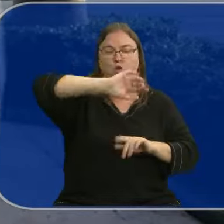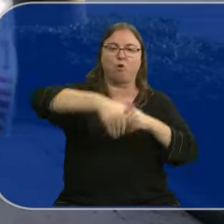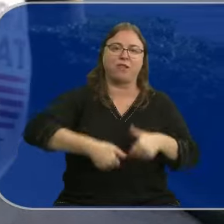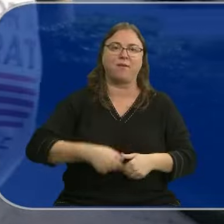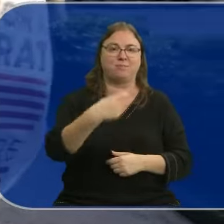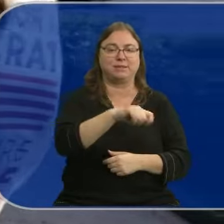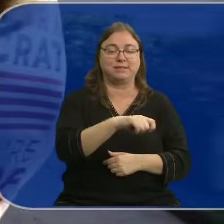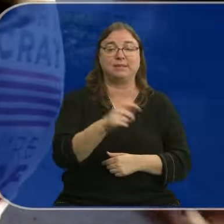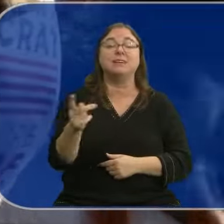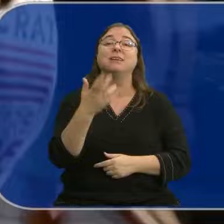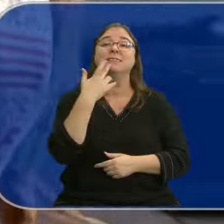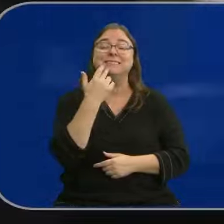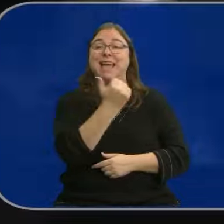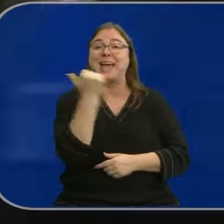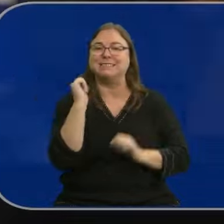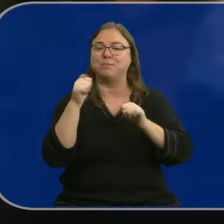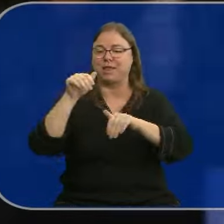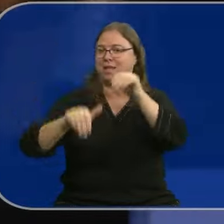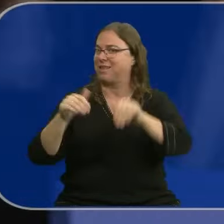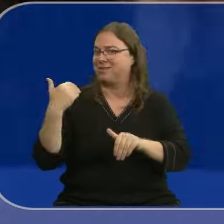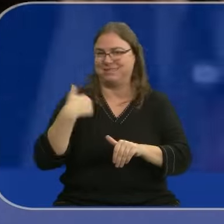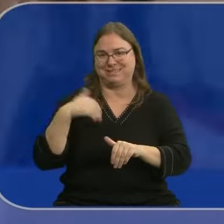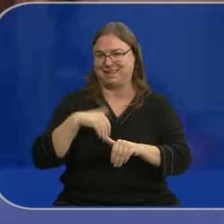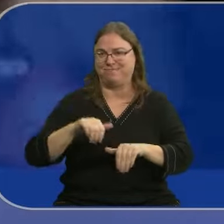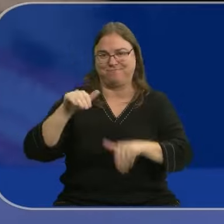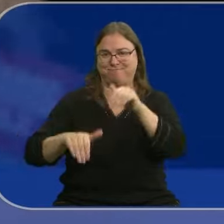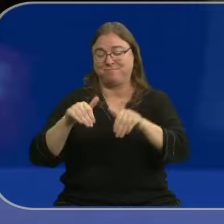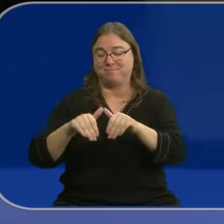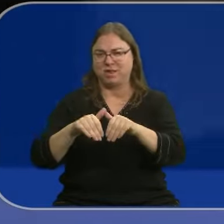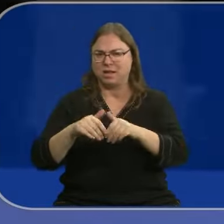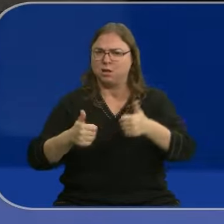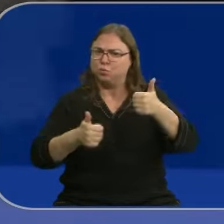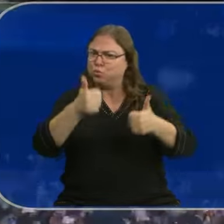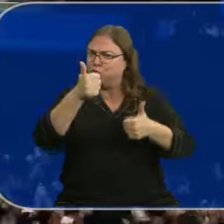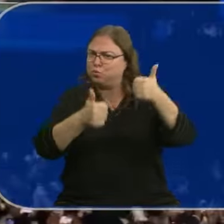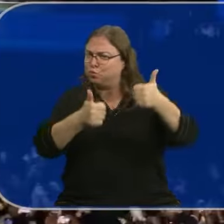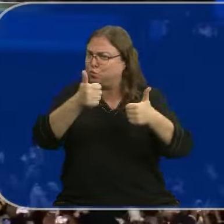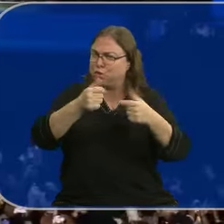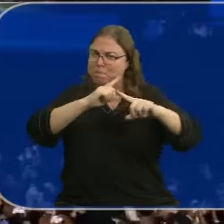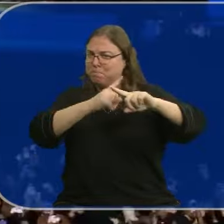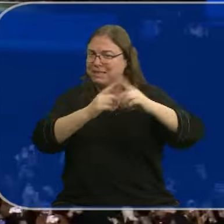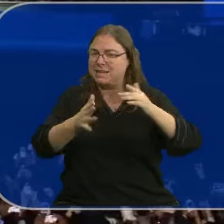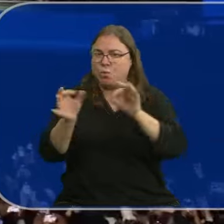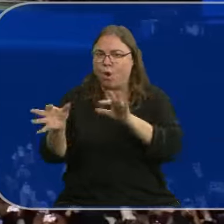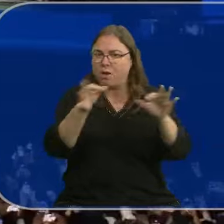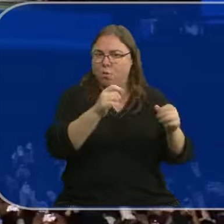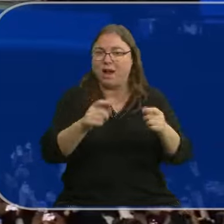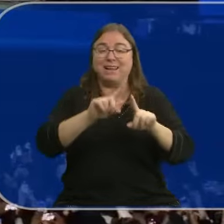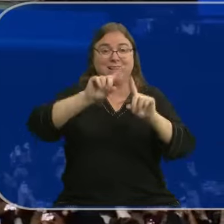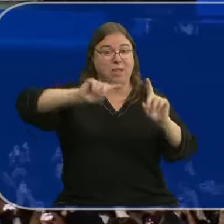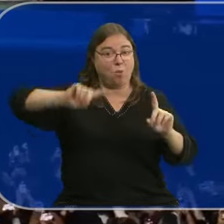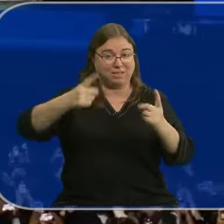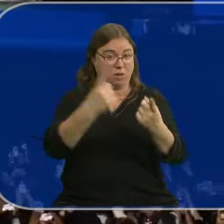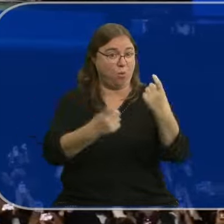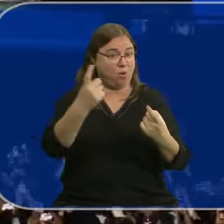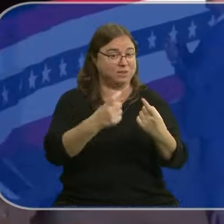Blanca. Los residentes en la costa este ya han comenzado a votar en unos comicios que se prevén reñidos. Los dos candidatos llegan muy igualados en las encuestas.